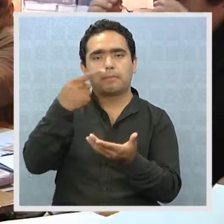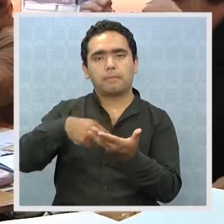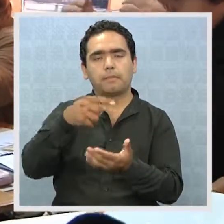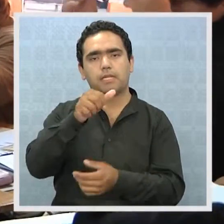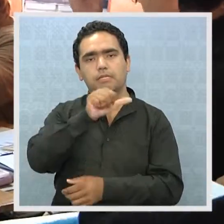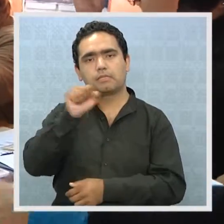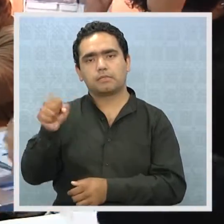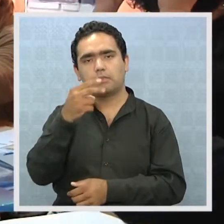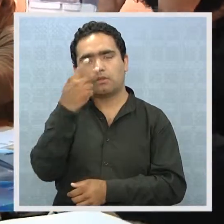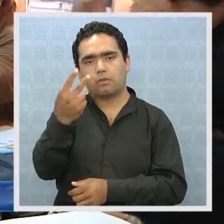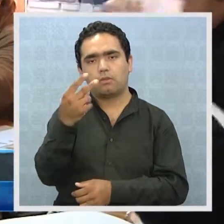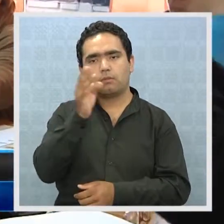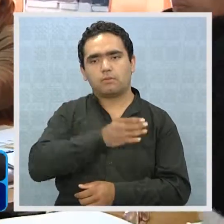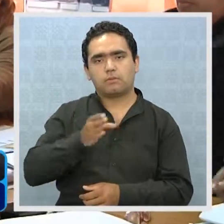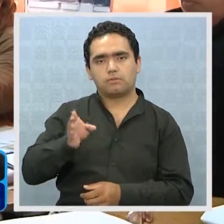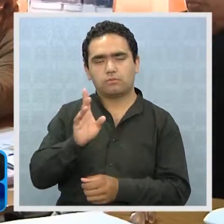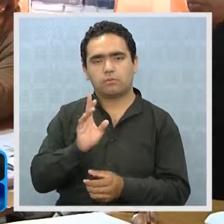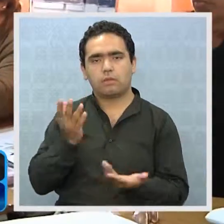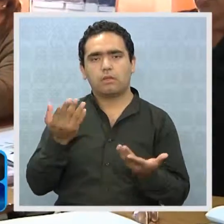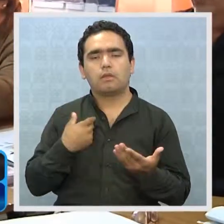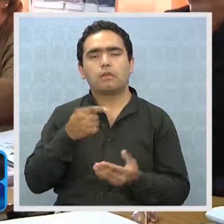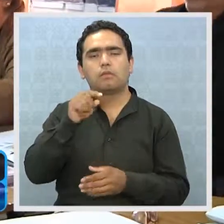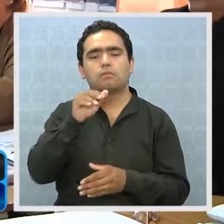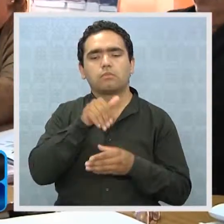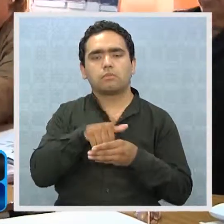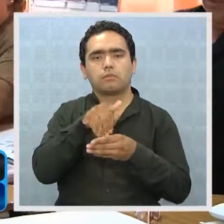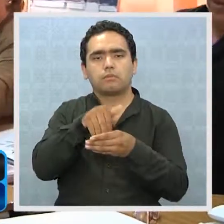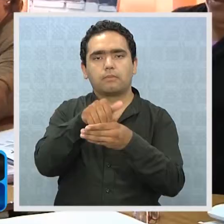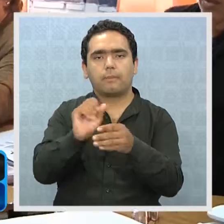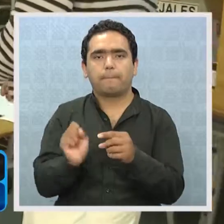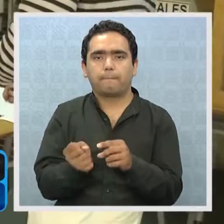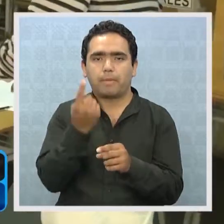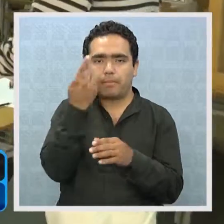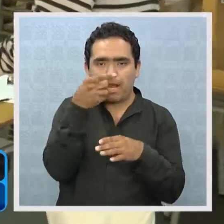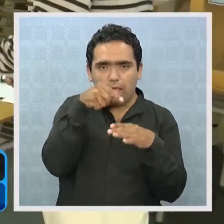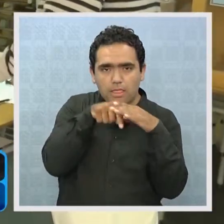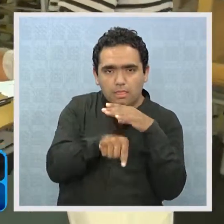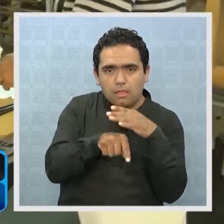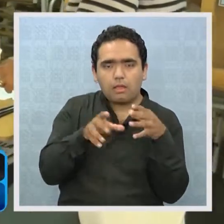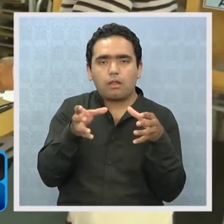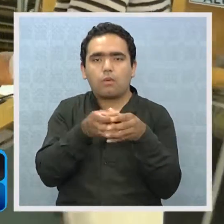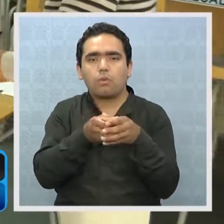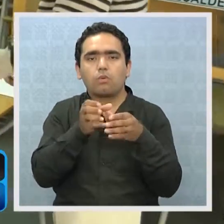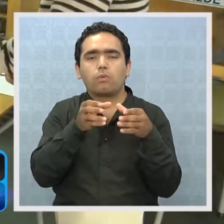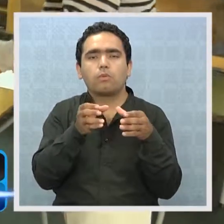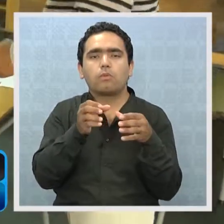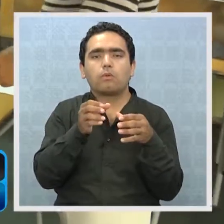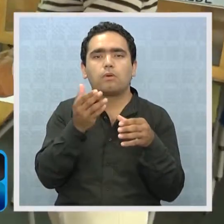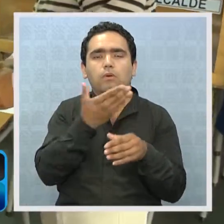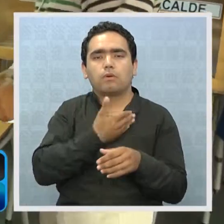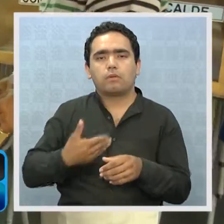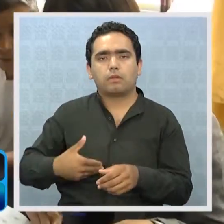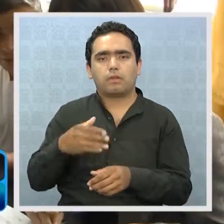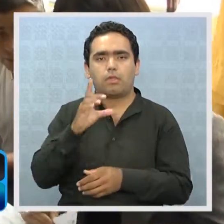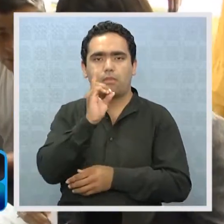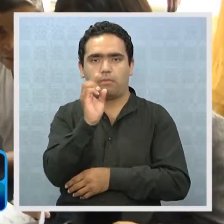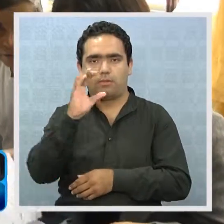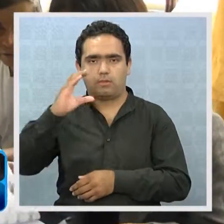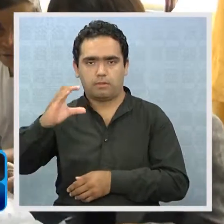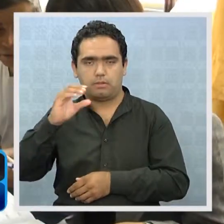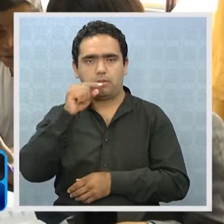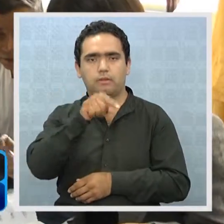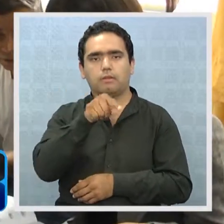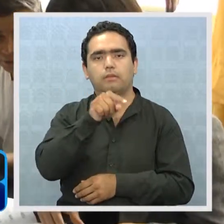Con la participación de 1.602 electores, se realizó este domingo la elección primaria interna del Partido Demócrata